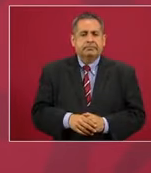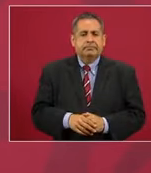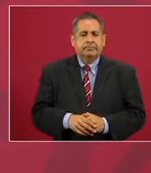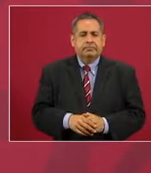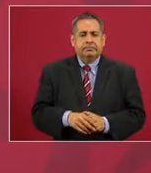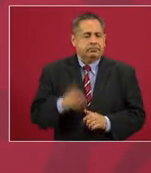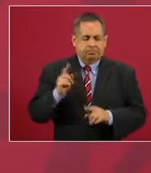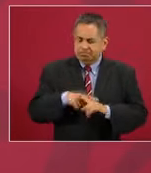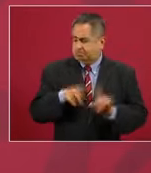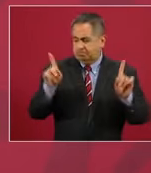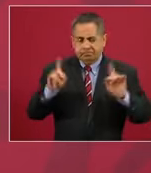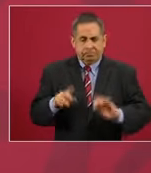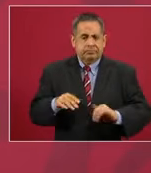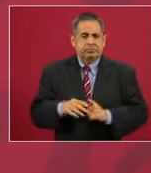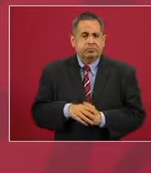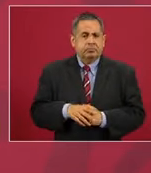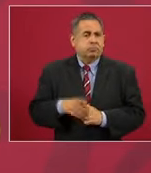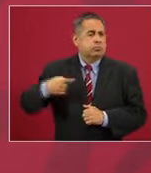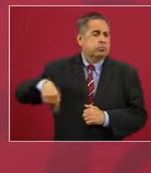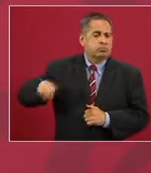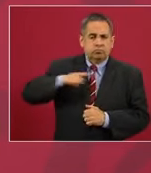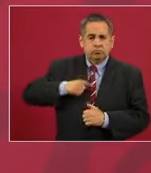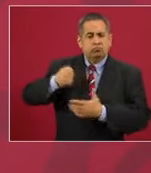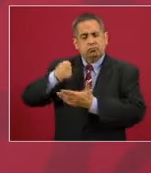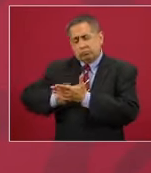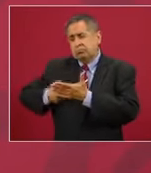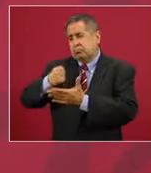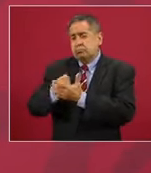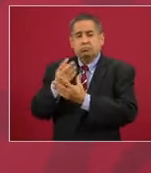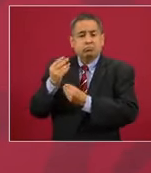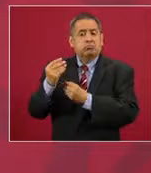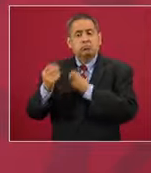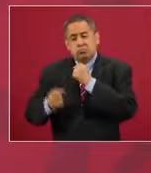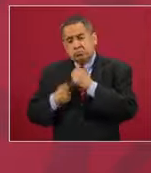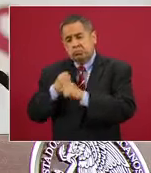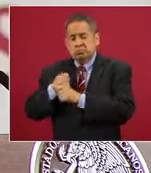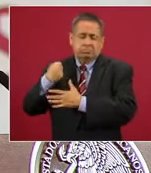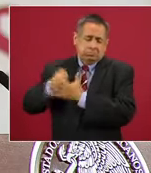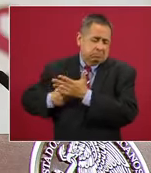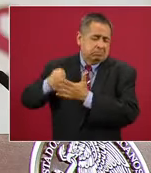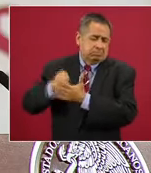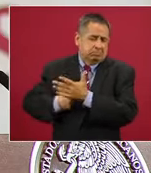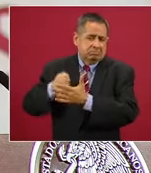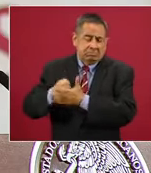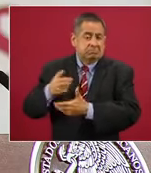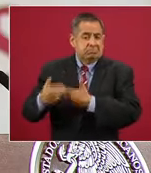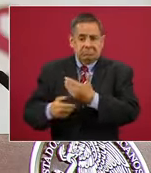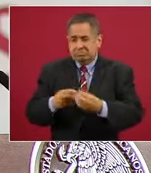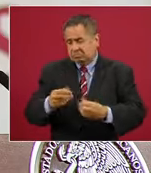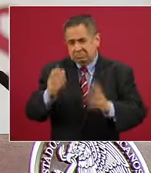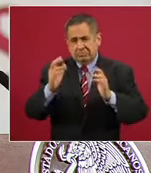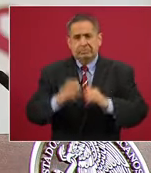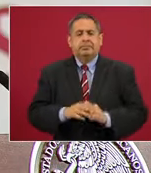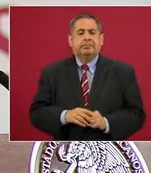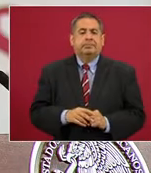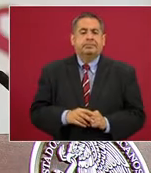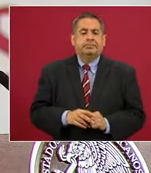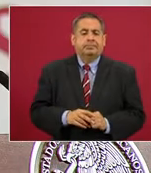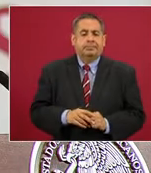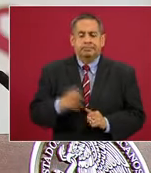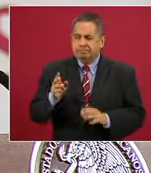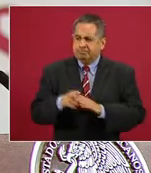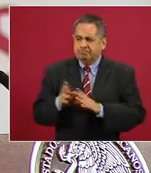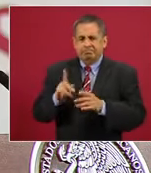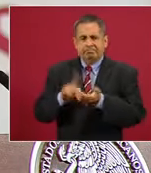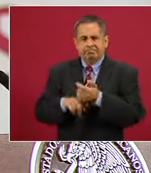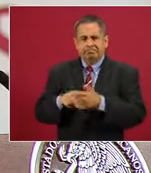Nosotros venimos de una lucha de muchos años en favor